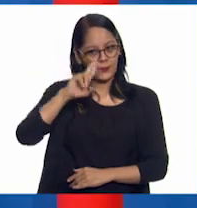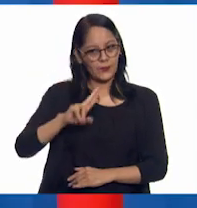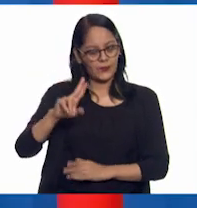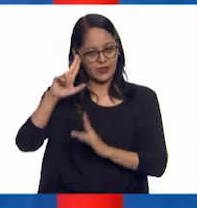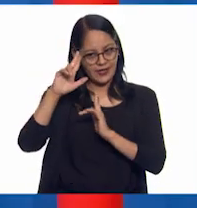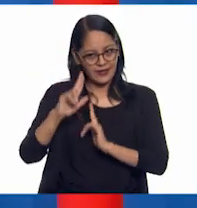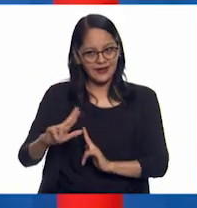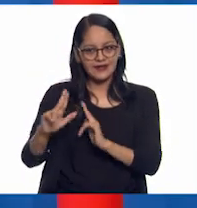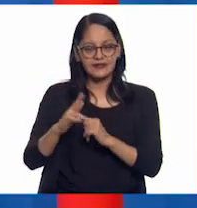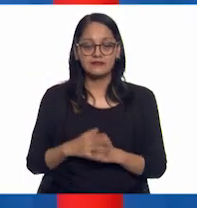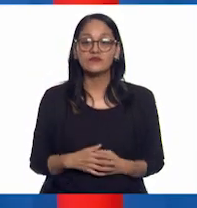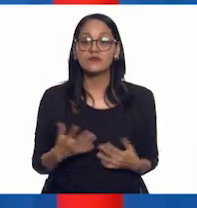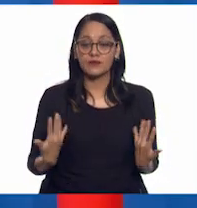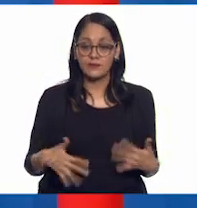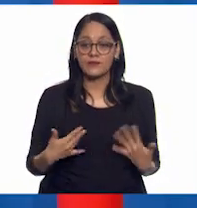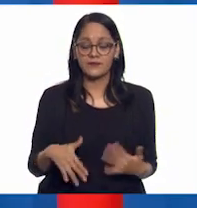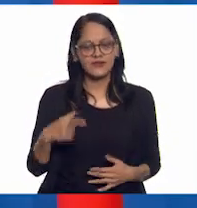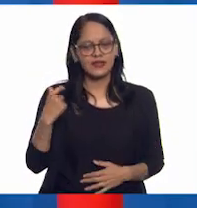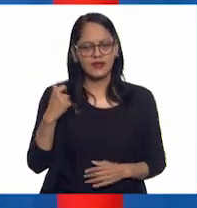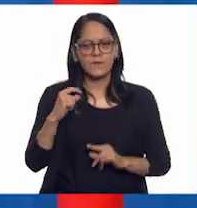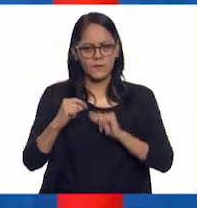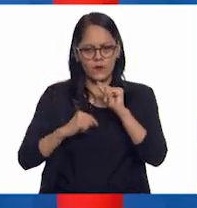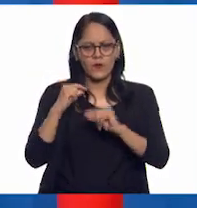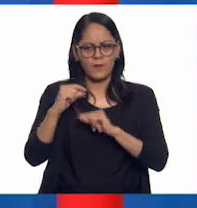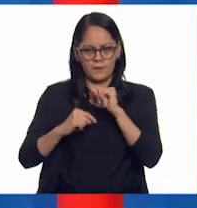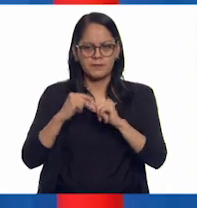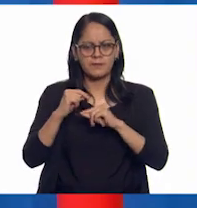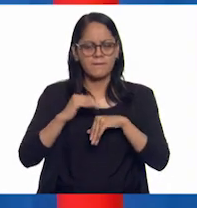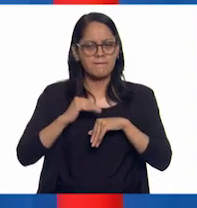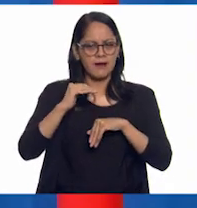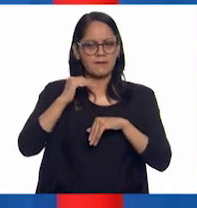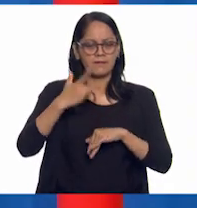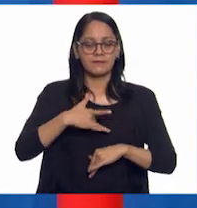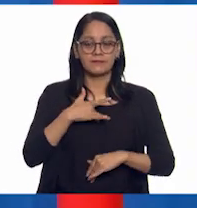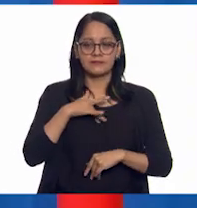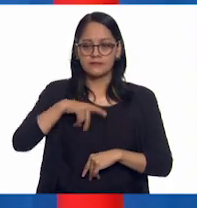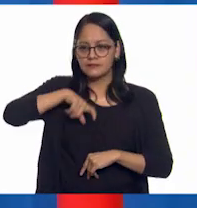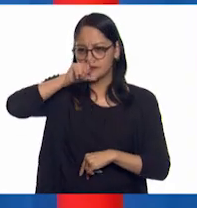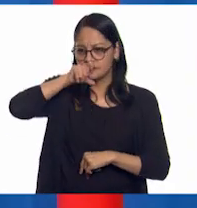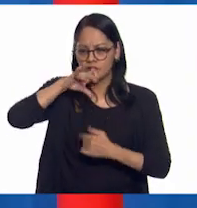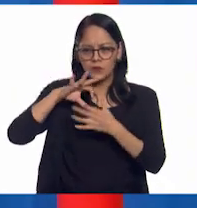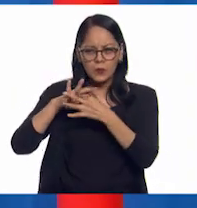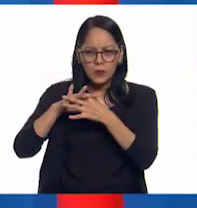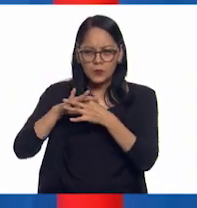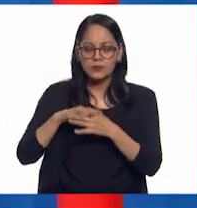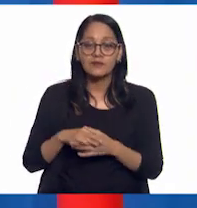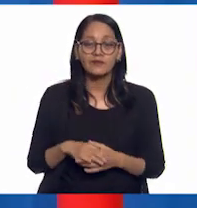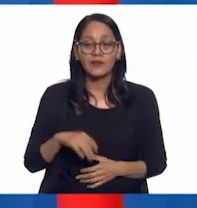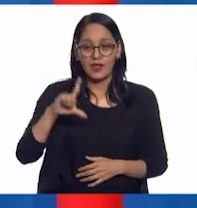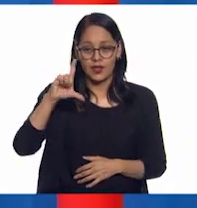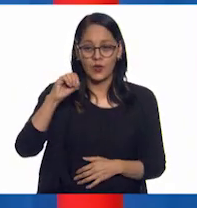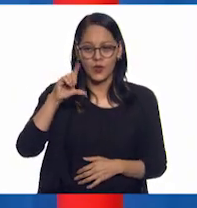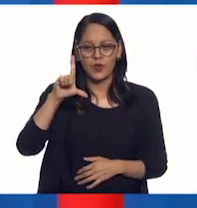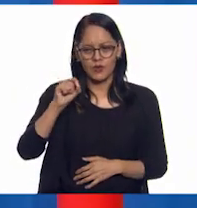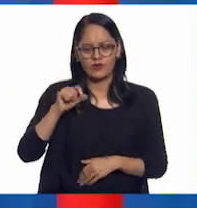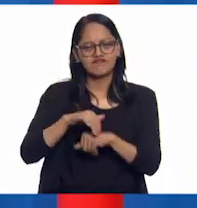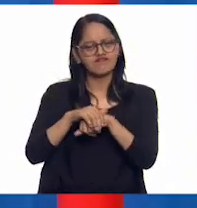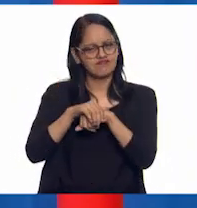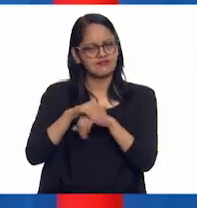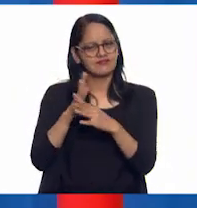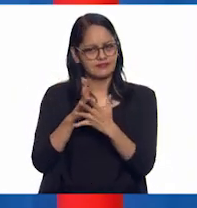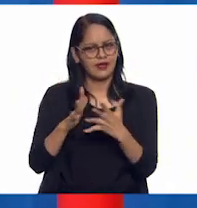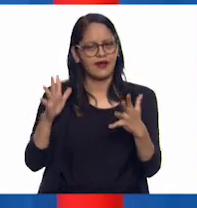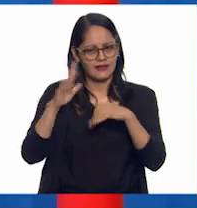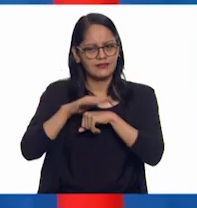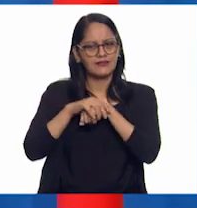Pues, sí, es algo que ha ido creciendo cada vez más con el tiempo en que lo voy conociendo. Lolo es un gran amigo y eso es de